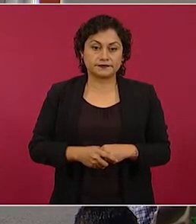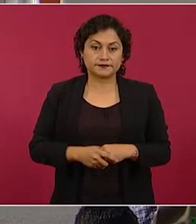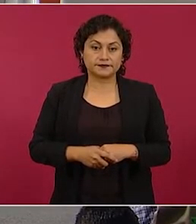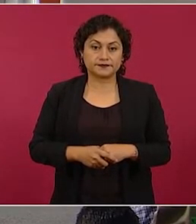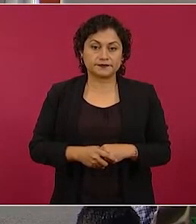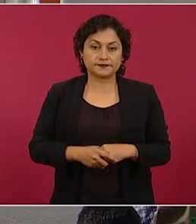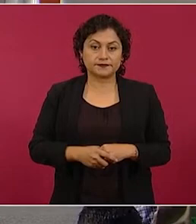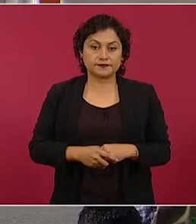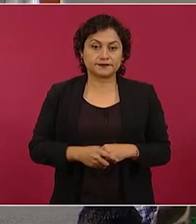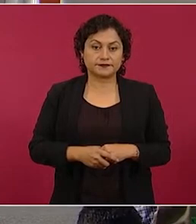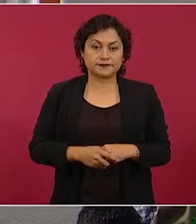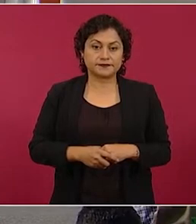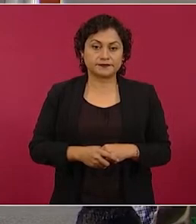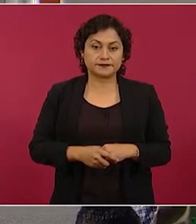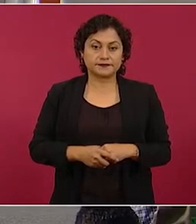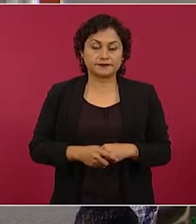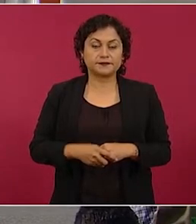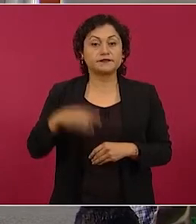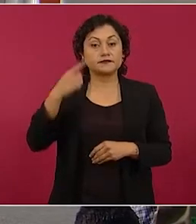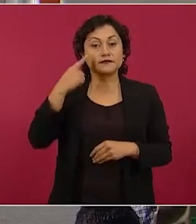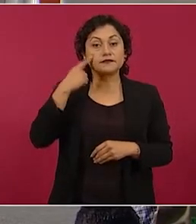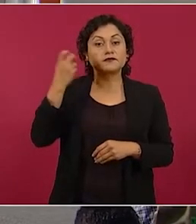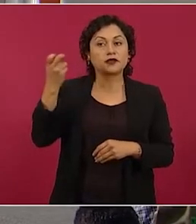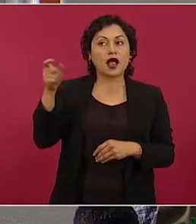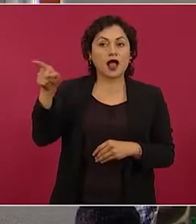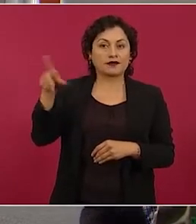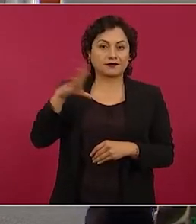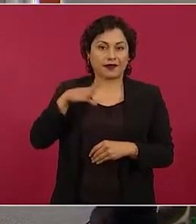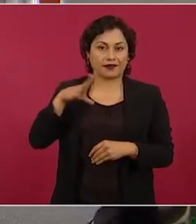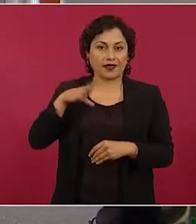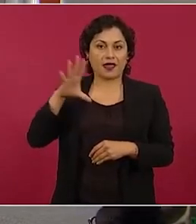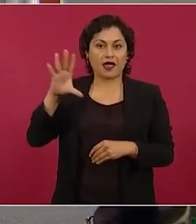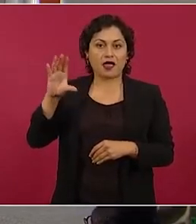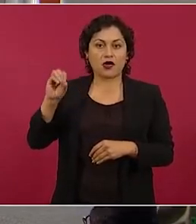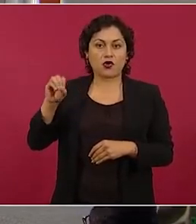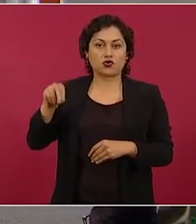Por ejemplo, no está aquí, sí, aquí está, Cozumel.